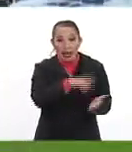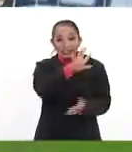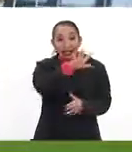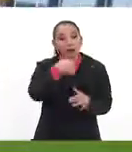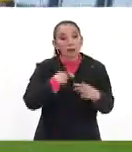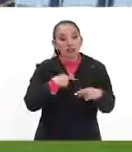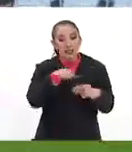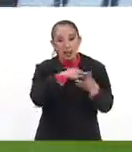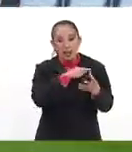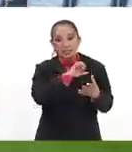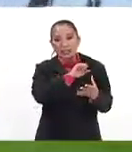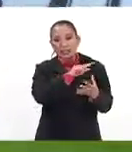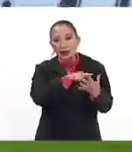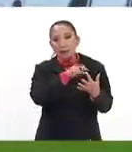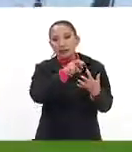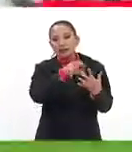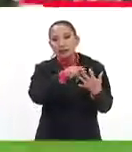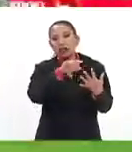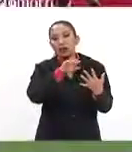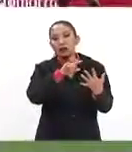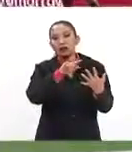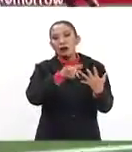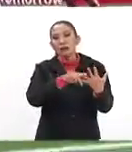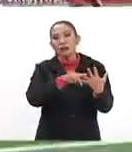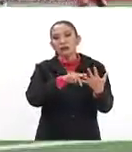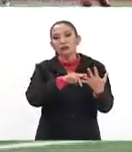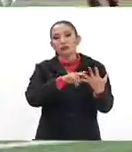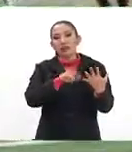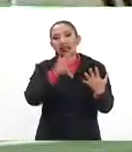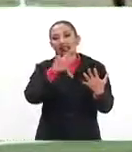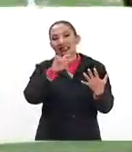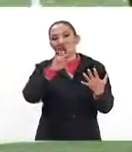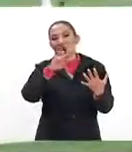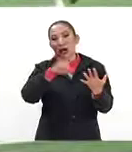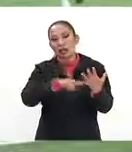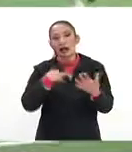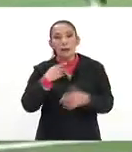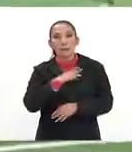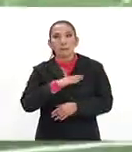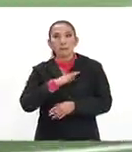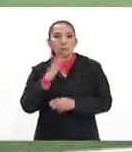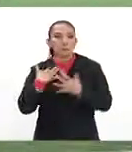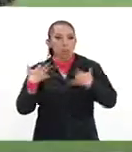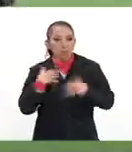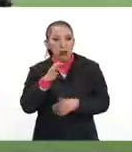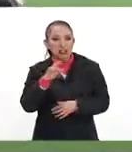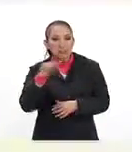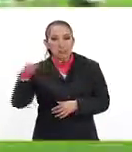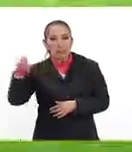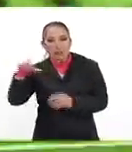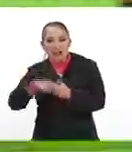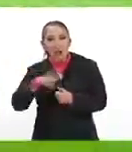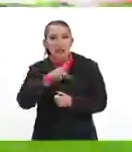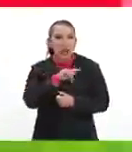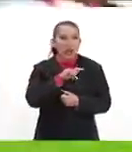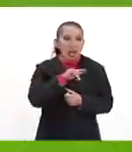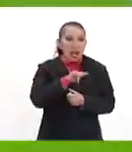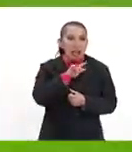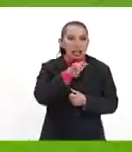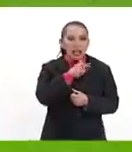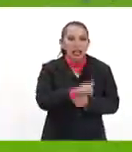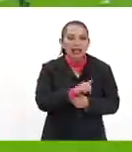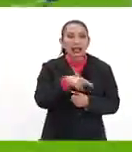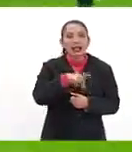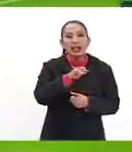Cinco jugadores. Sergio Ramos, Marcelo, Toni Kroos, Luka Modric y Cristiano Ronaldo. El Barcelona solo tiene la presencia de Lionel Messi. La Premier League está representada con